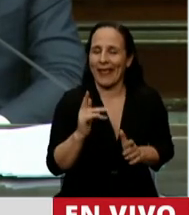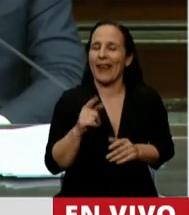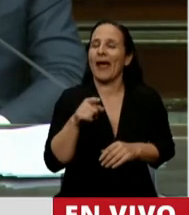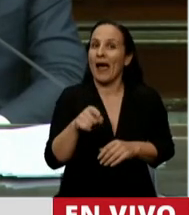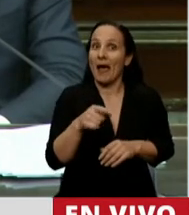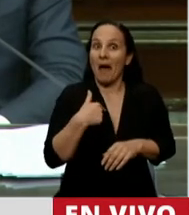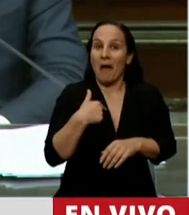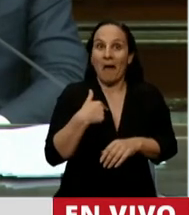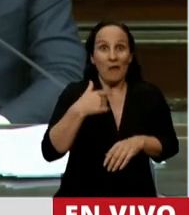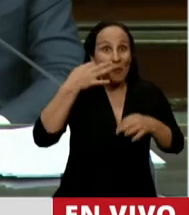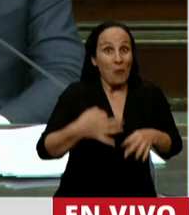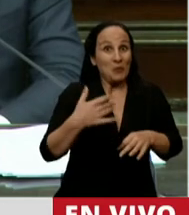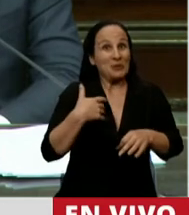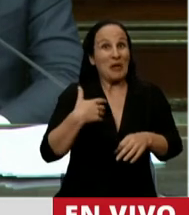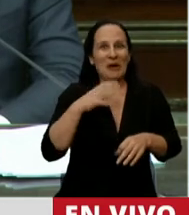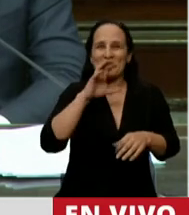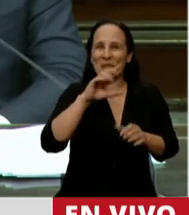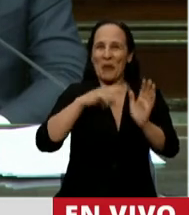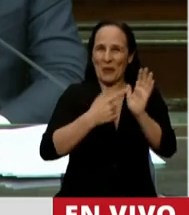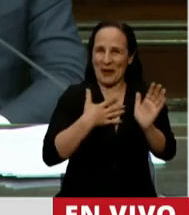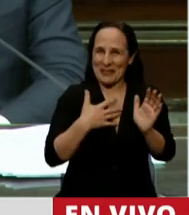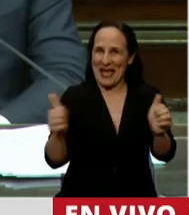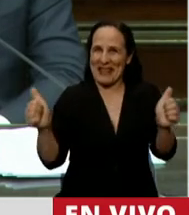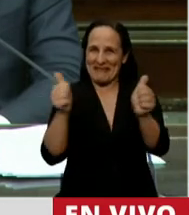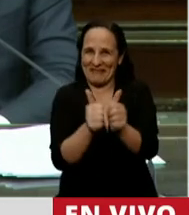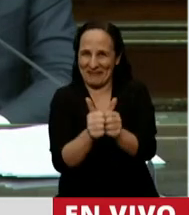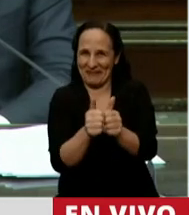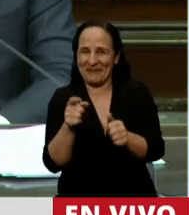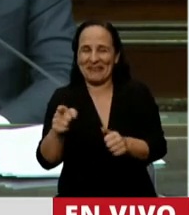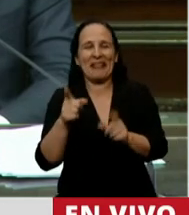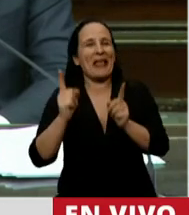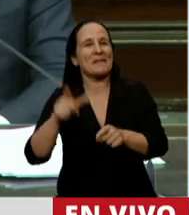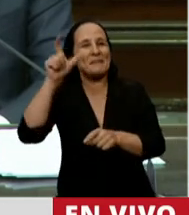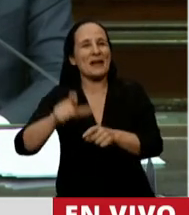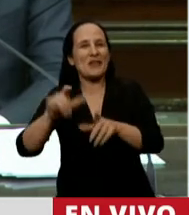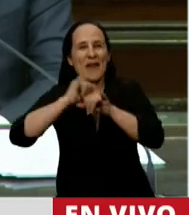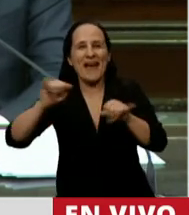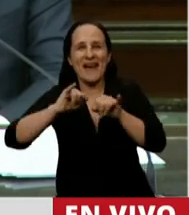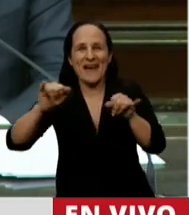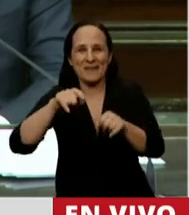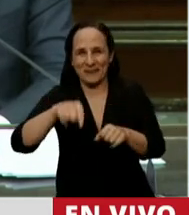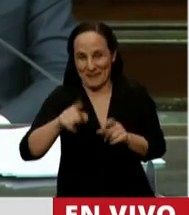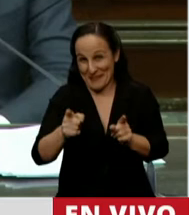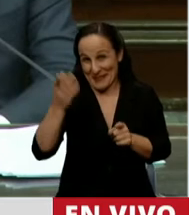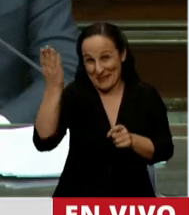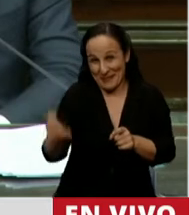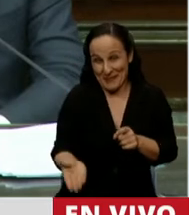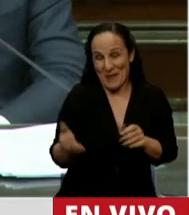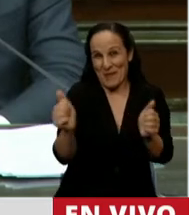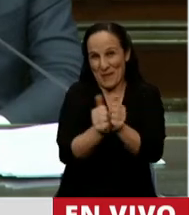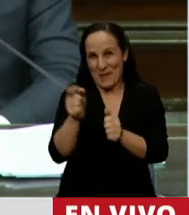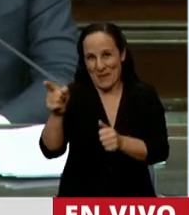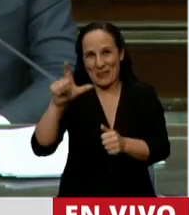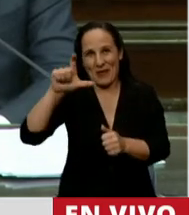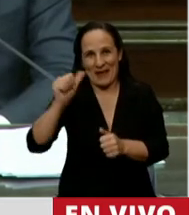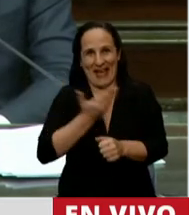estar en Buenos Aires con él y con quien era su jefe de campaña, el hoy jefe de gabinete, Santiago Cafiero.